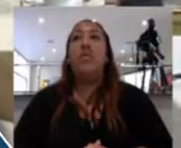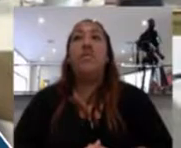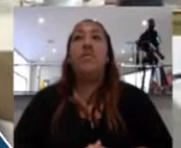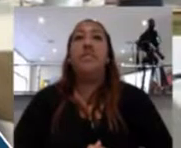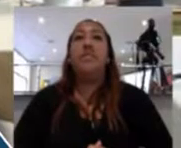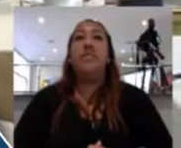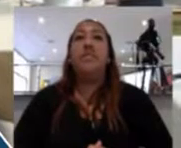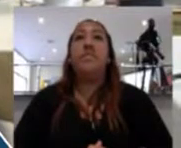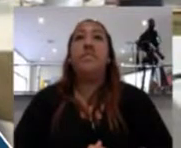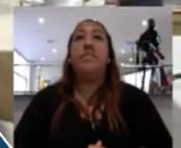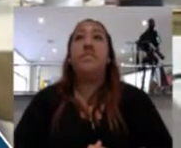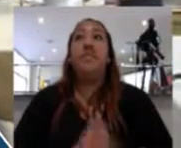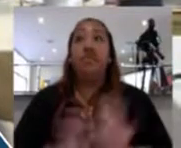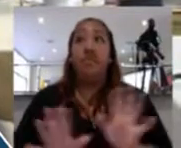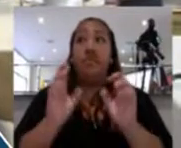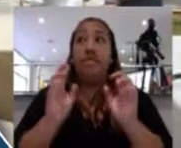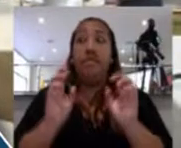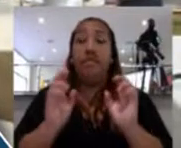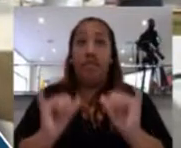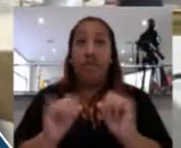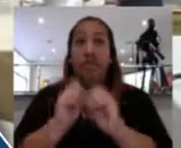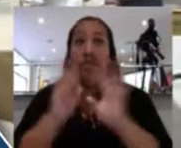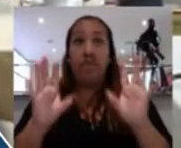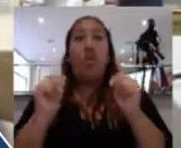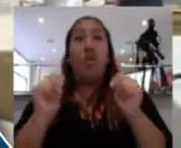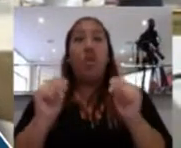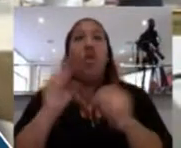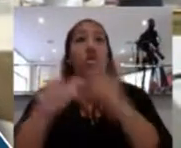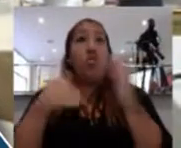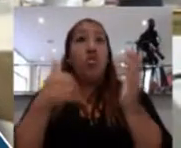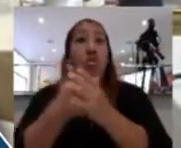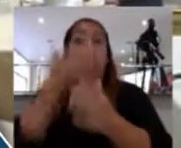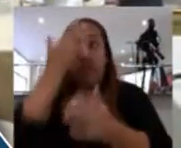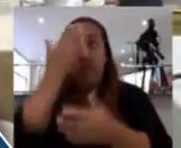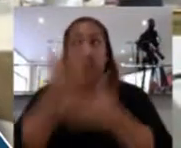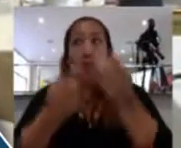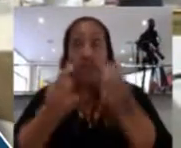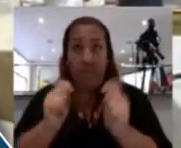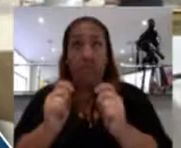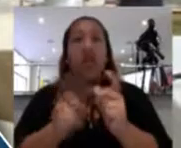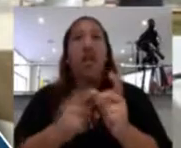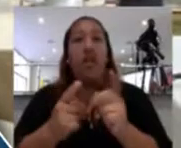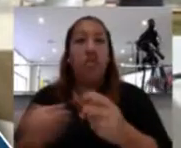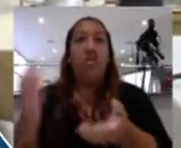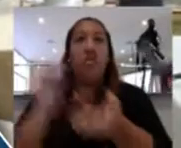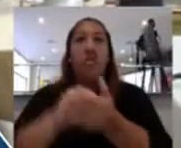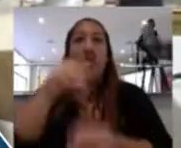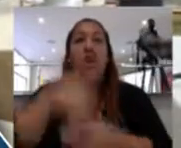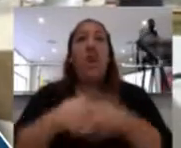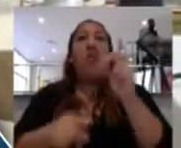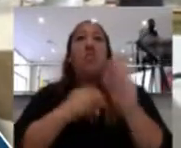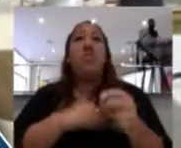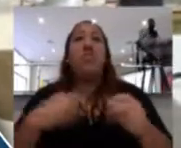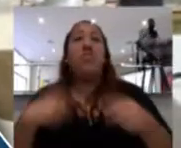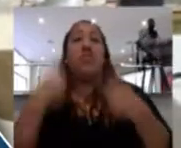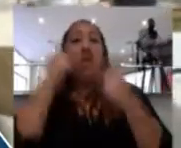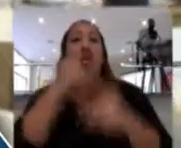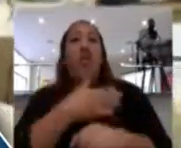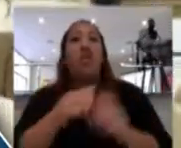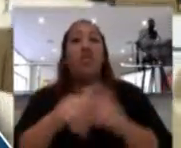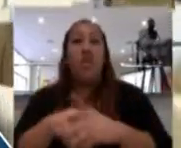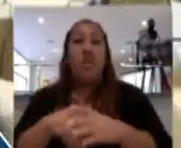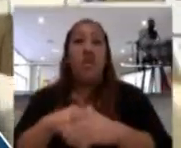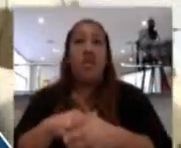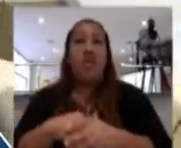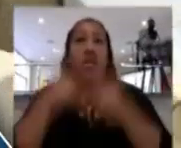No hay necesidad. Queda claro. Todos sabemos de qué se trata. Bueno, procederemos a votar a aquellos miembros del Consejo que estén a favor sin hacer